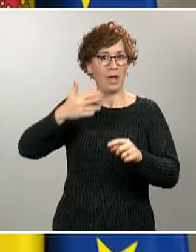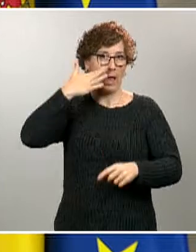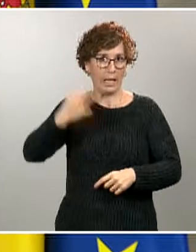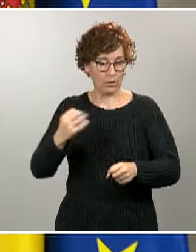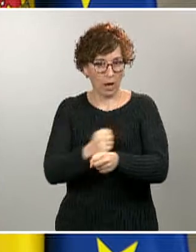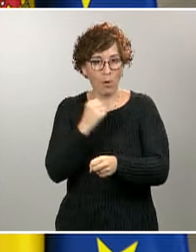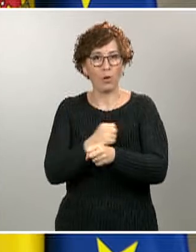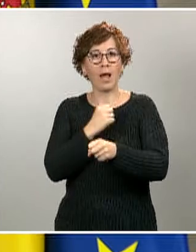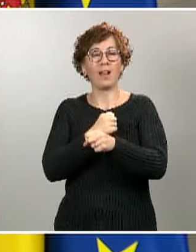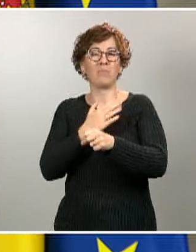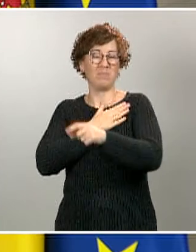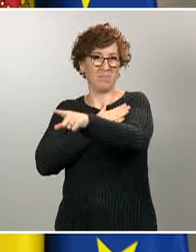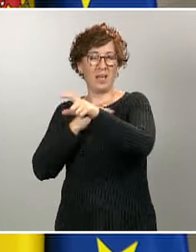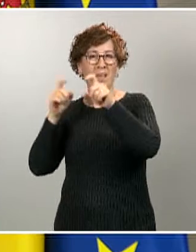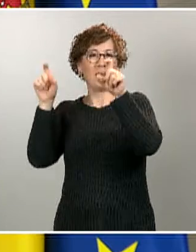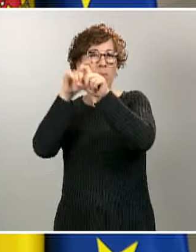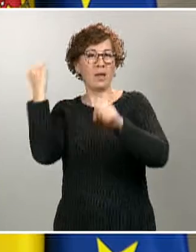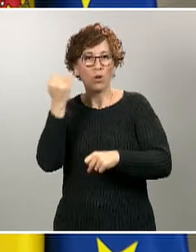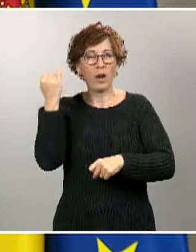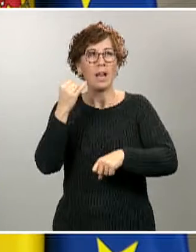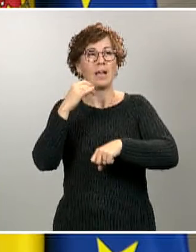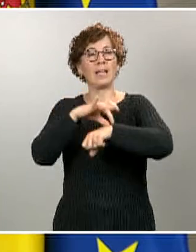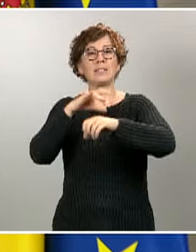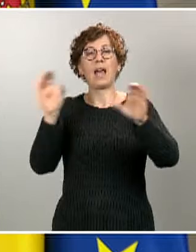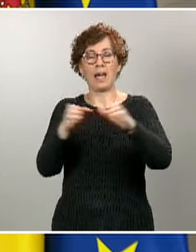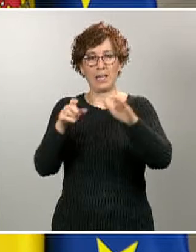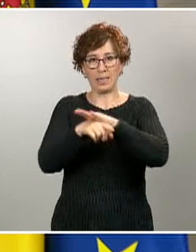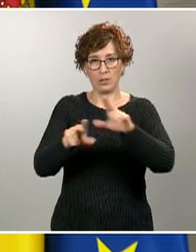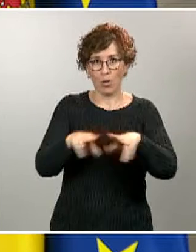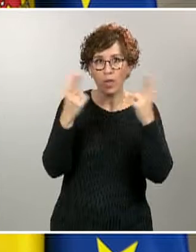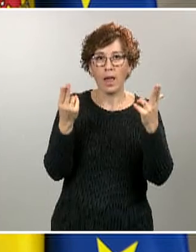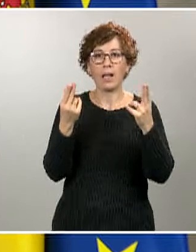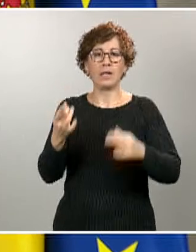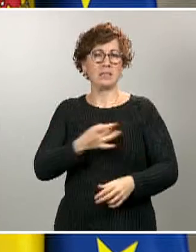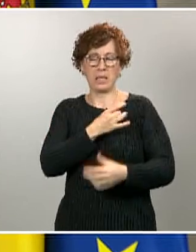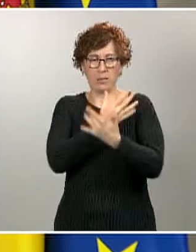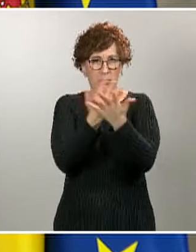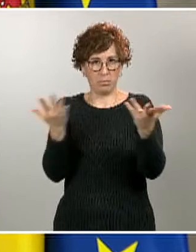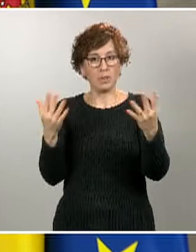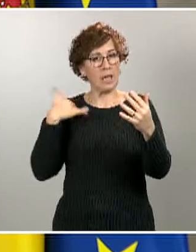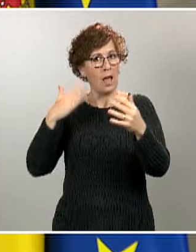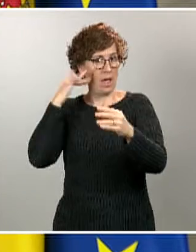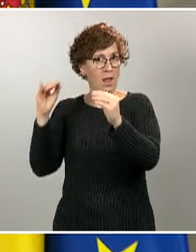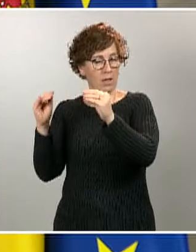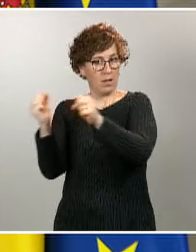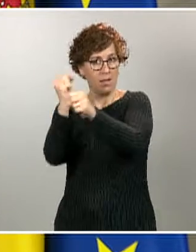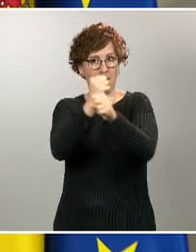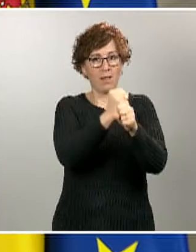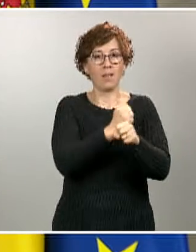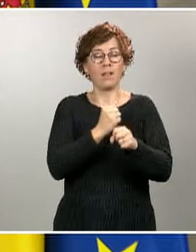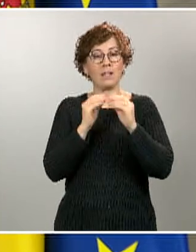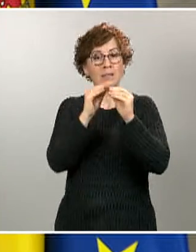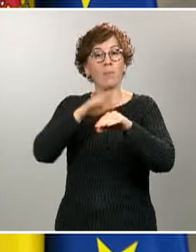y todos los agentes sociales, un trabajo que queremos agradecer en preparar a los centros de trabajo para poder